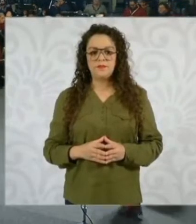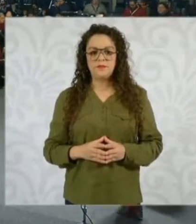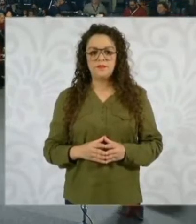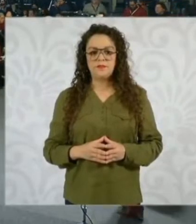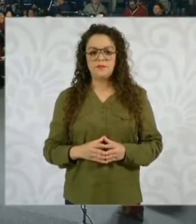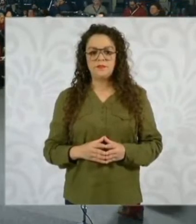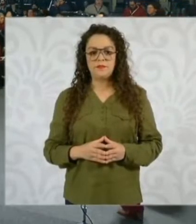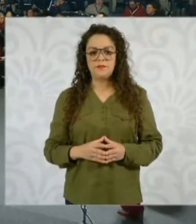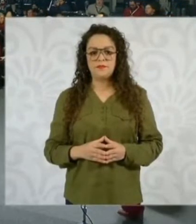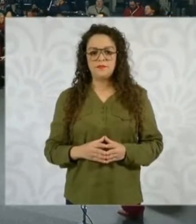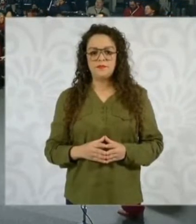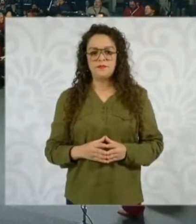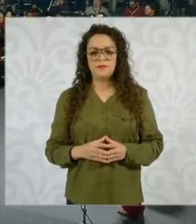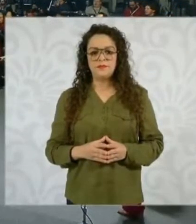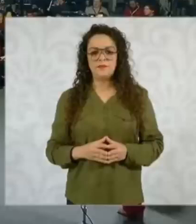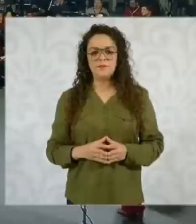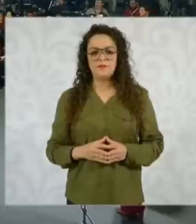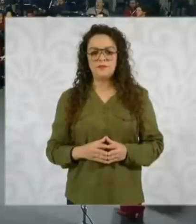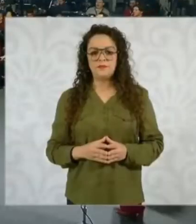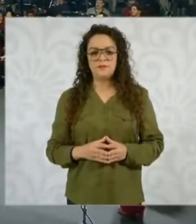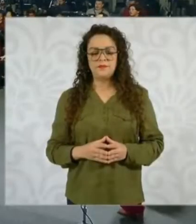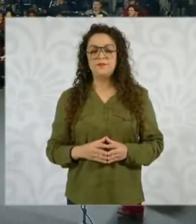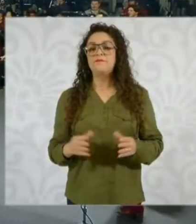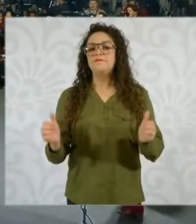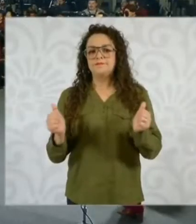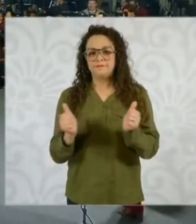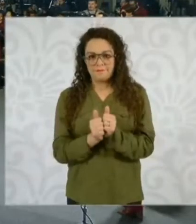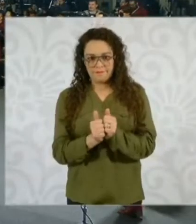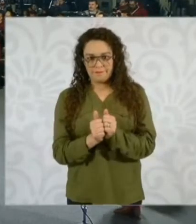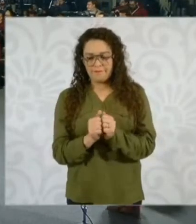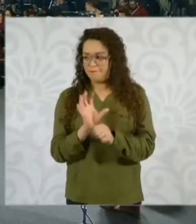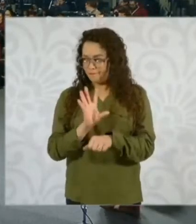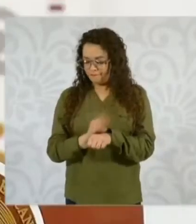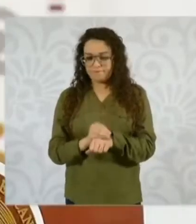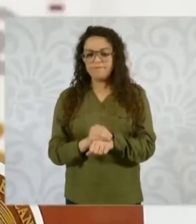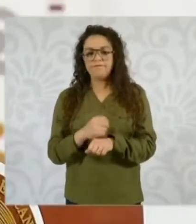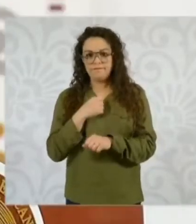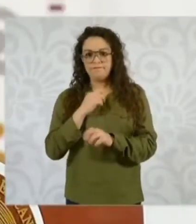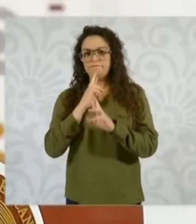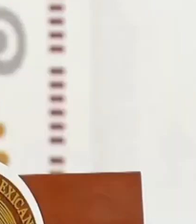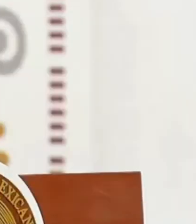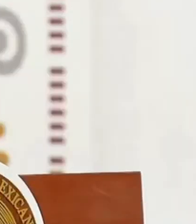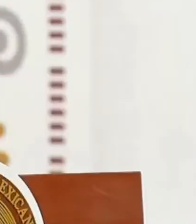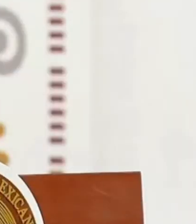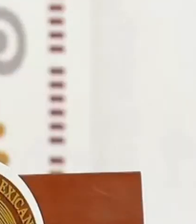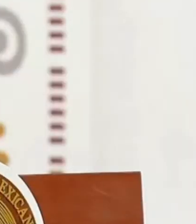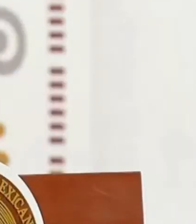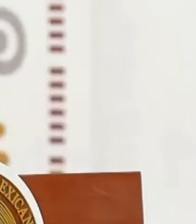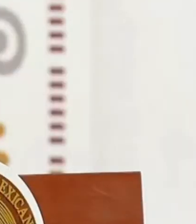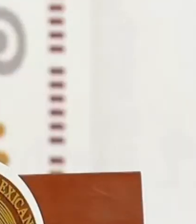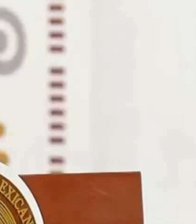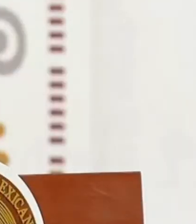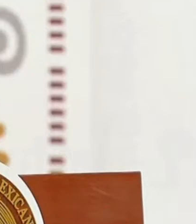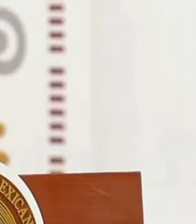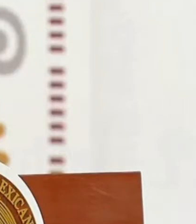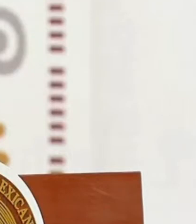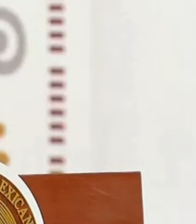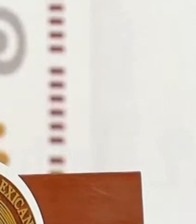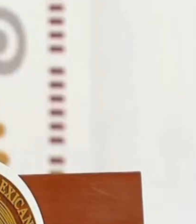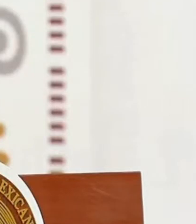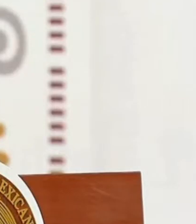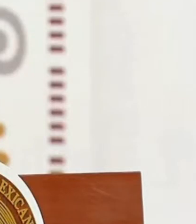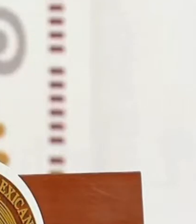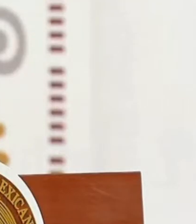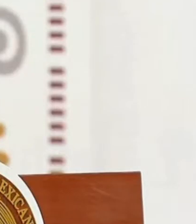Gracias, con permiso. Sí, la orden de aprehensión contra García Luna y contra la